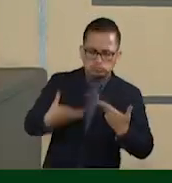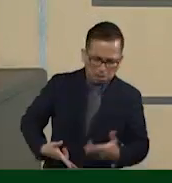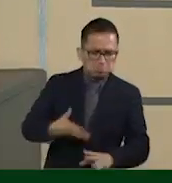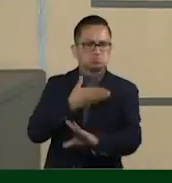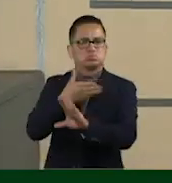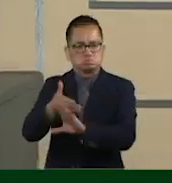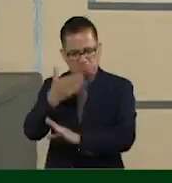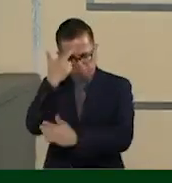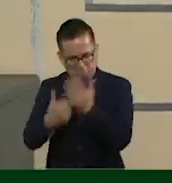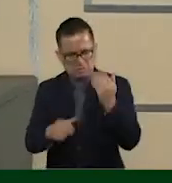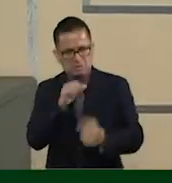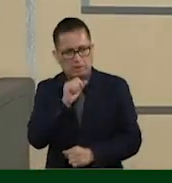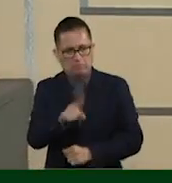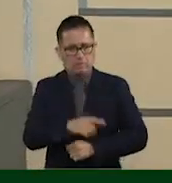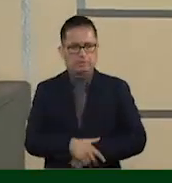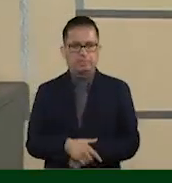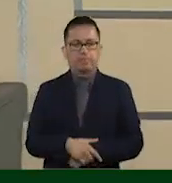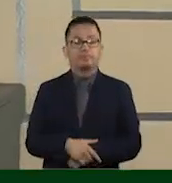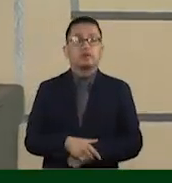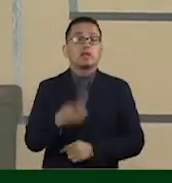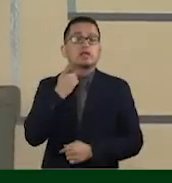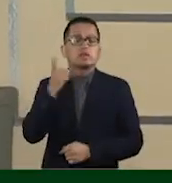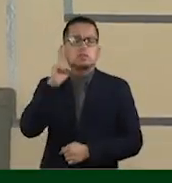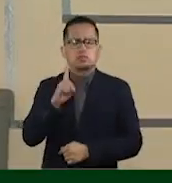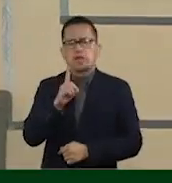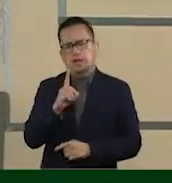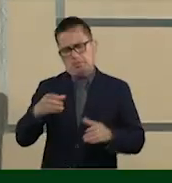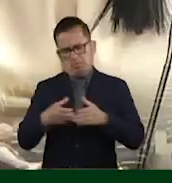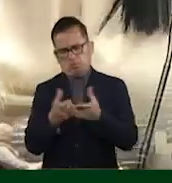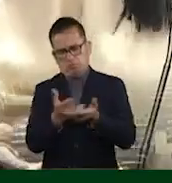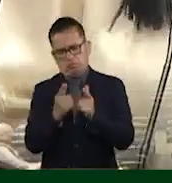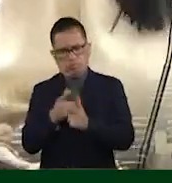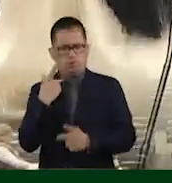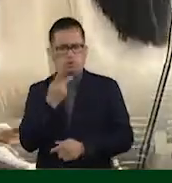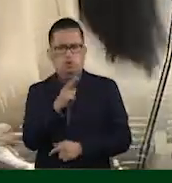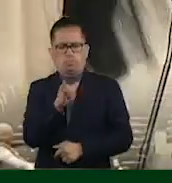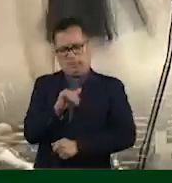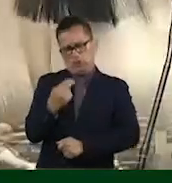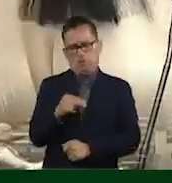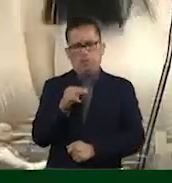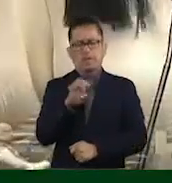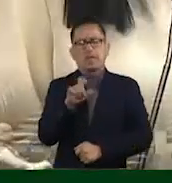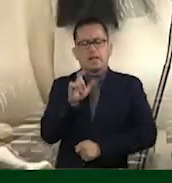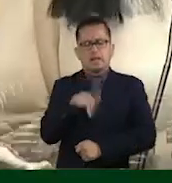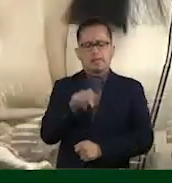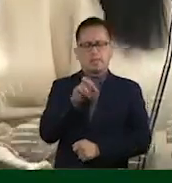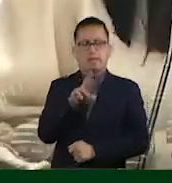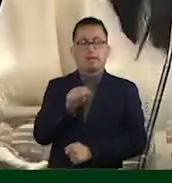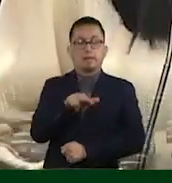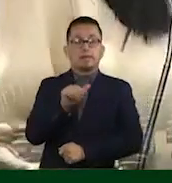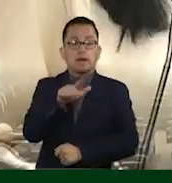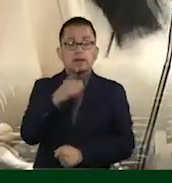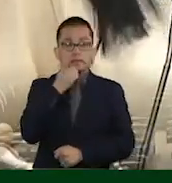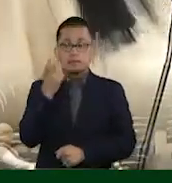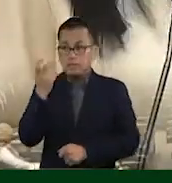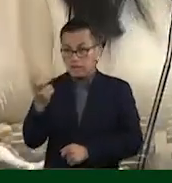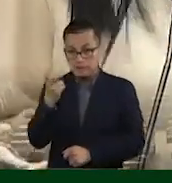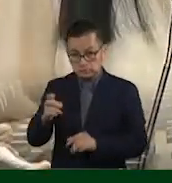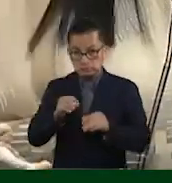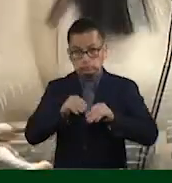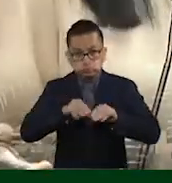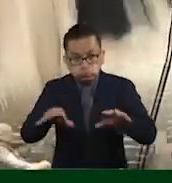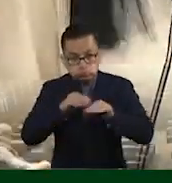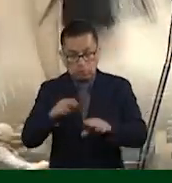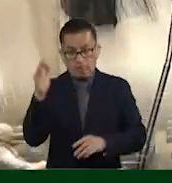La diputada del PRI, Suelen Bernal, se refirió al riesgo que tienen estas plataformas de propagación de información falsa o